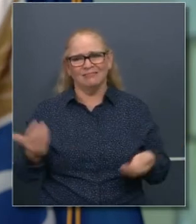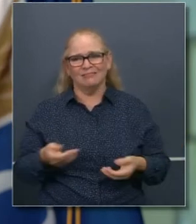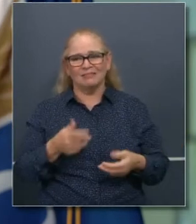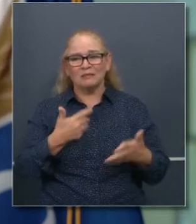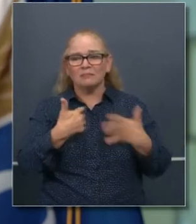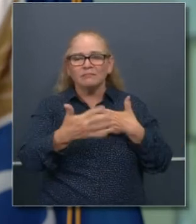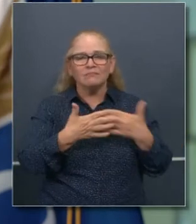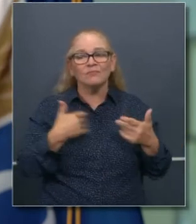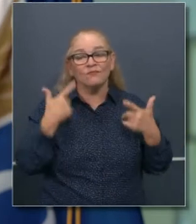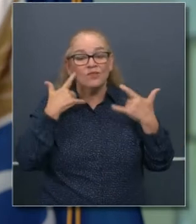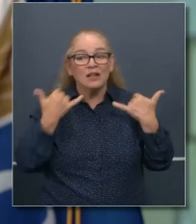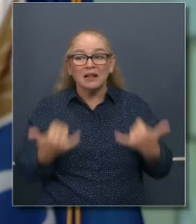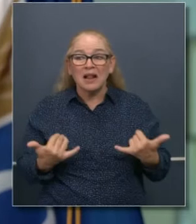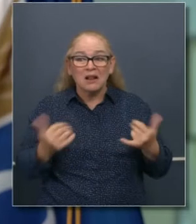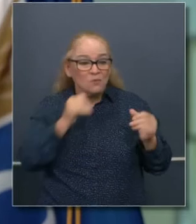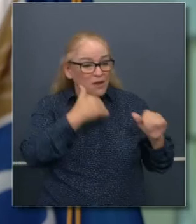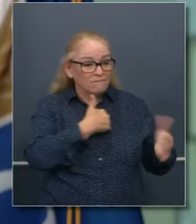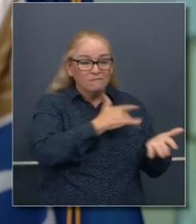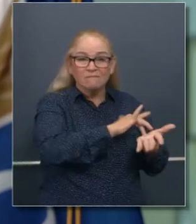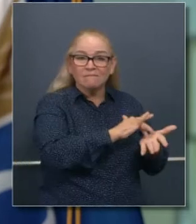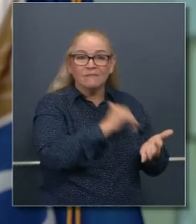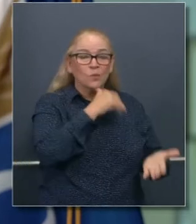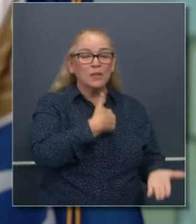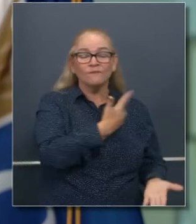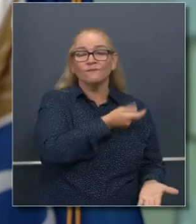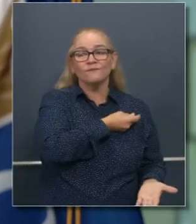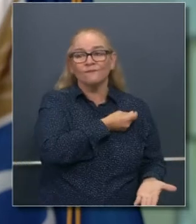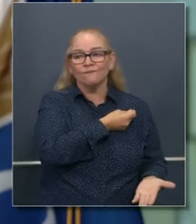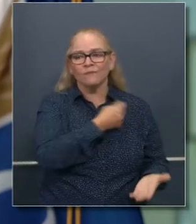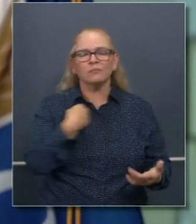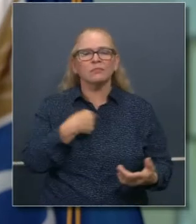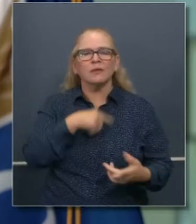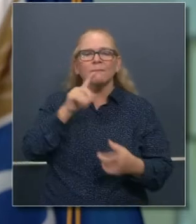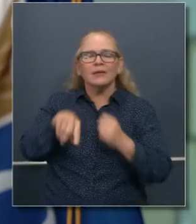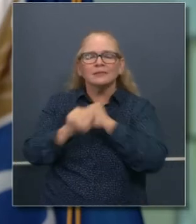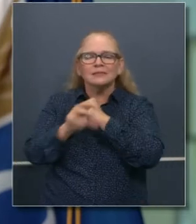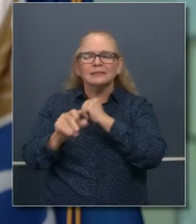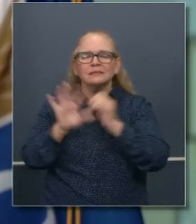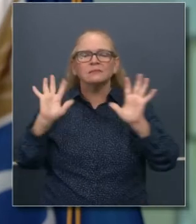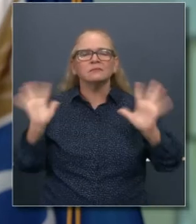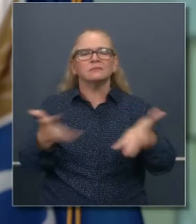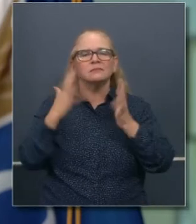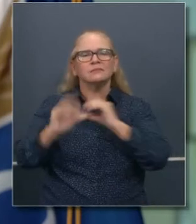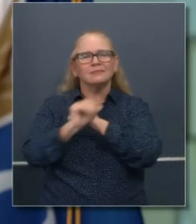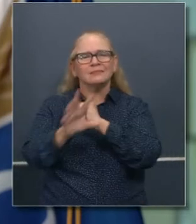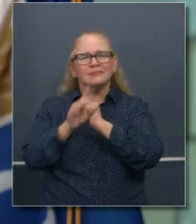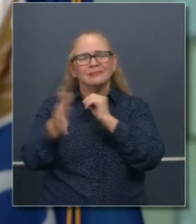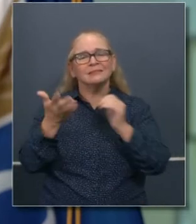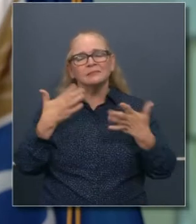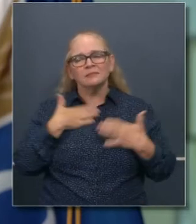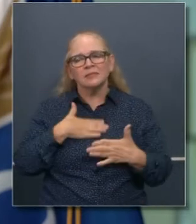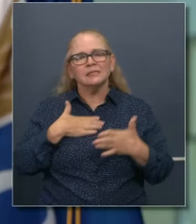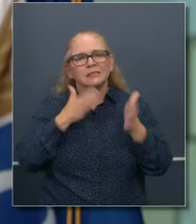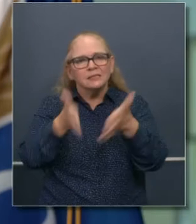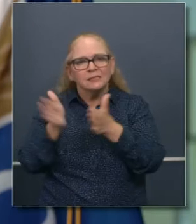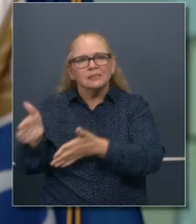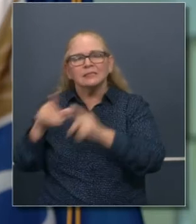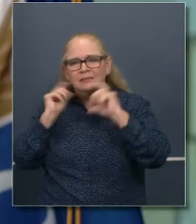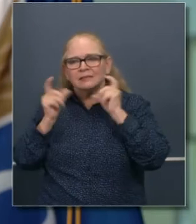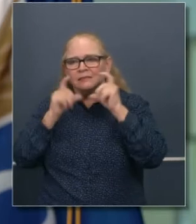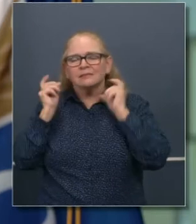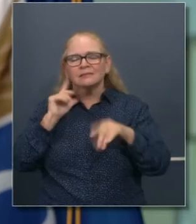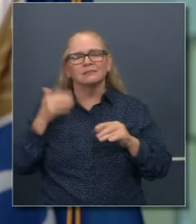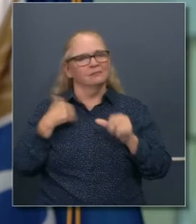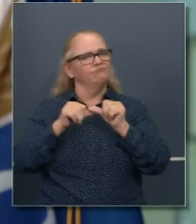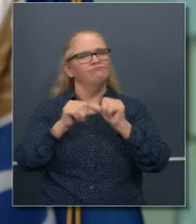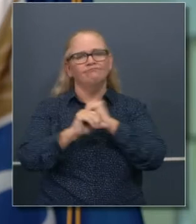que constantemente seguir con nuestra vigilancia y tendremos todavía esa campaña de refuerzo y